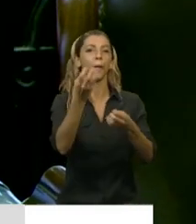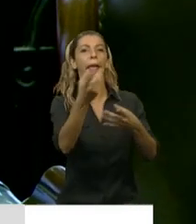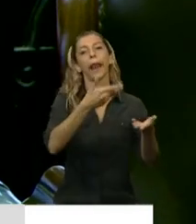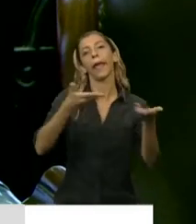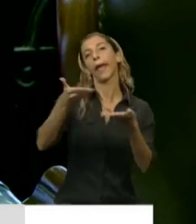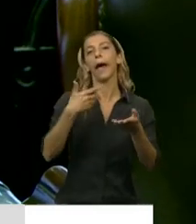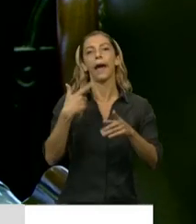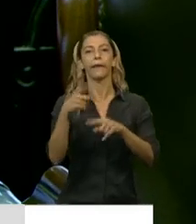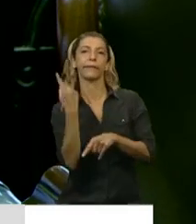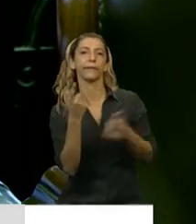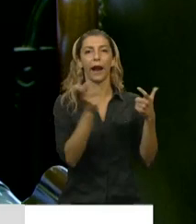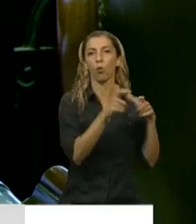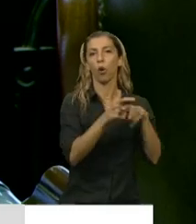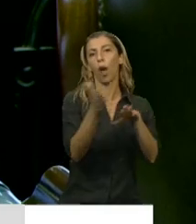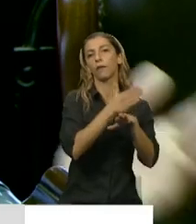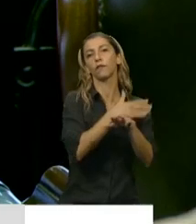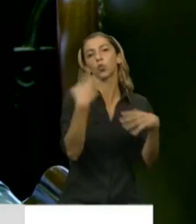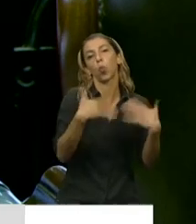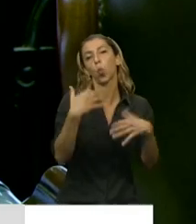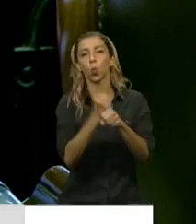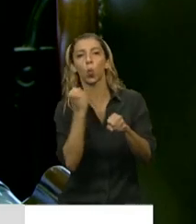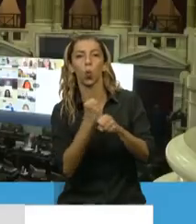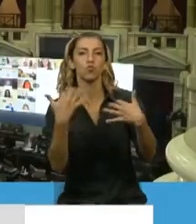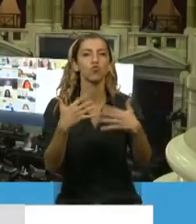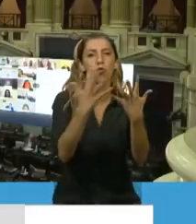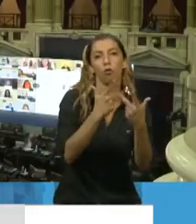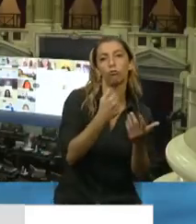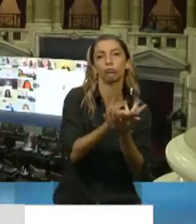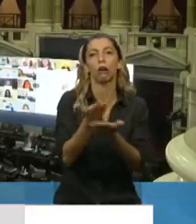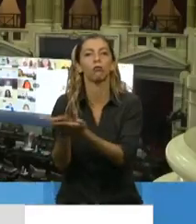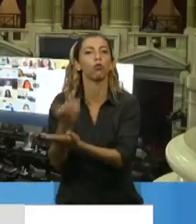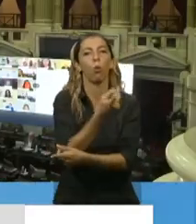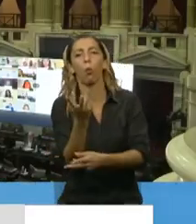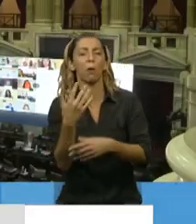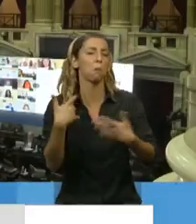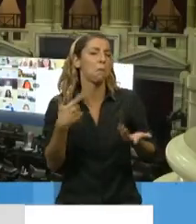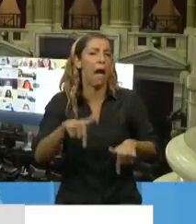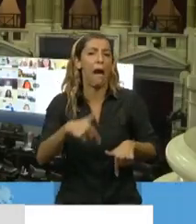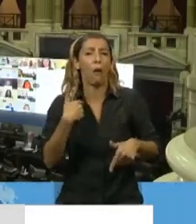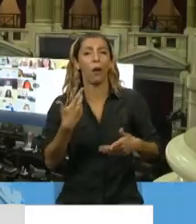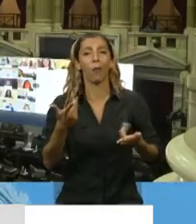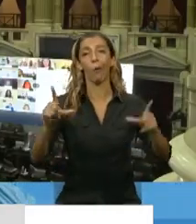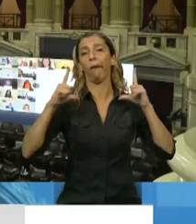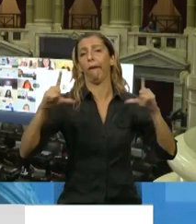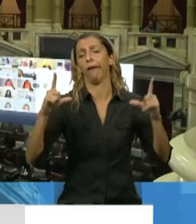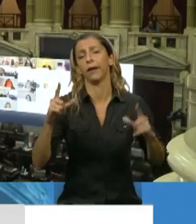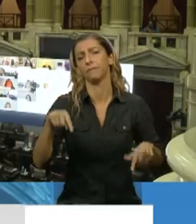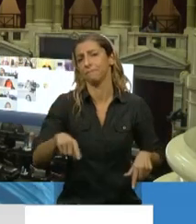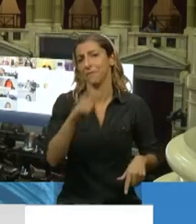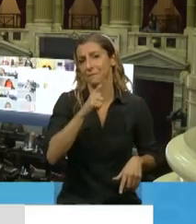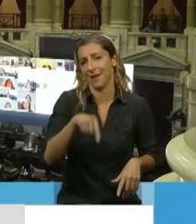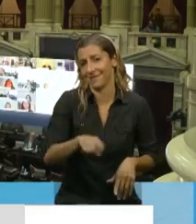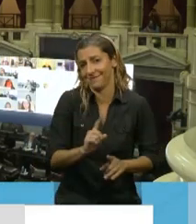qué bien, y cuánto trabajo y cuántos proyectos presentamos y demás, porque creo enormemente